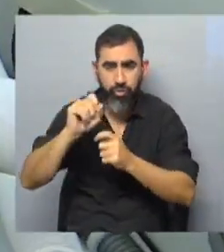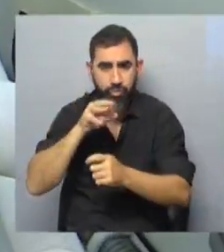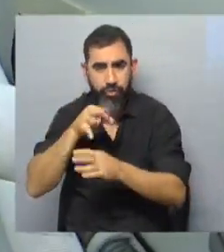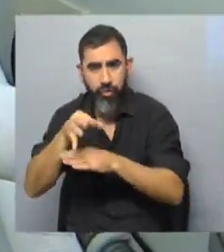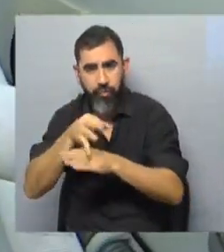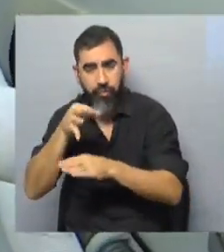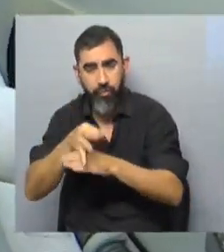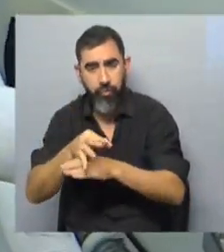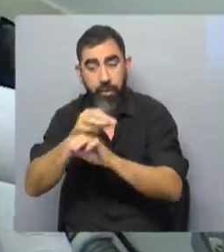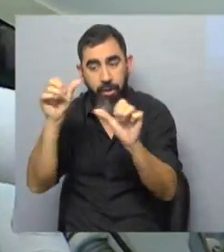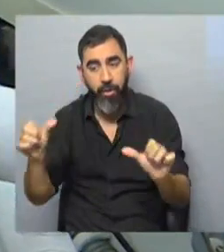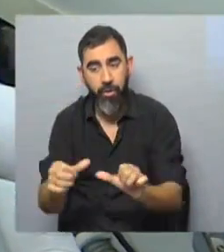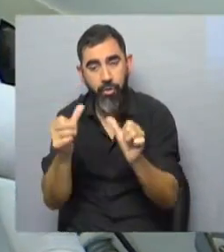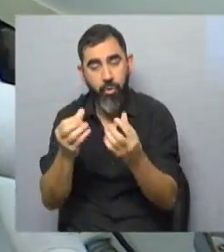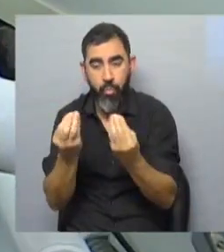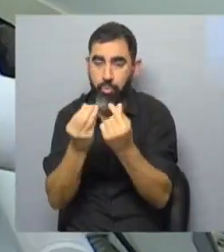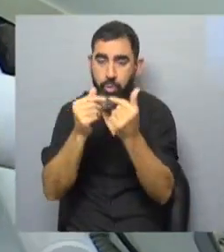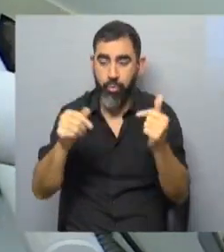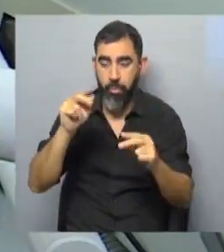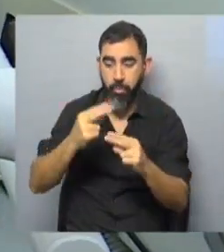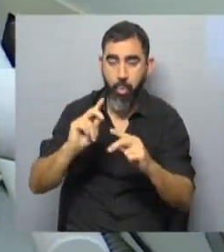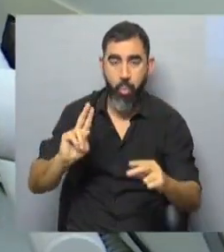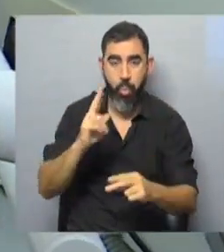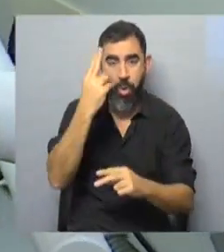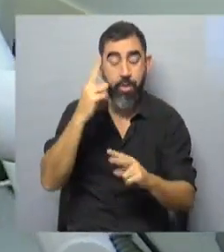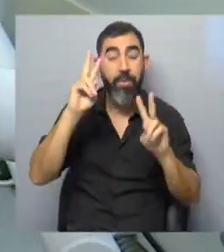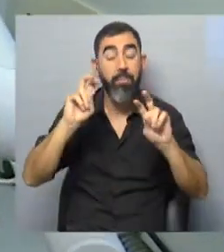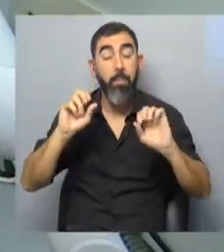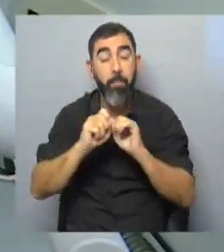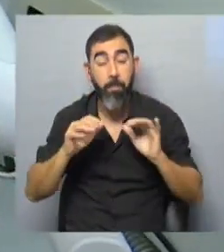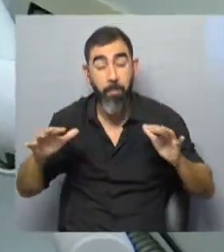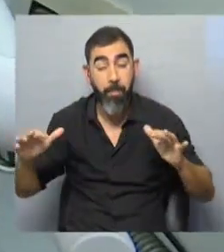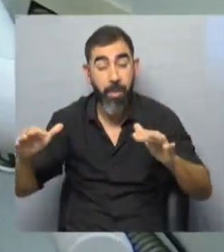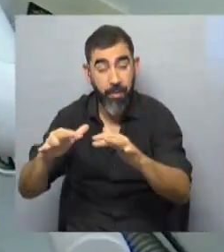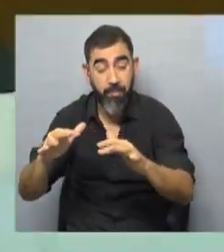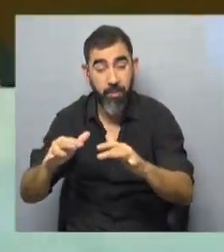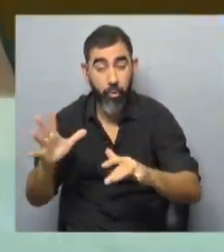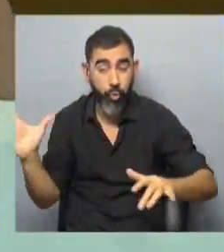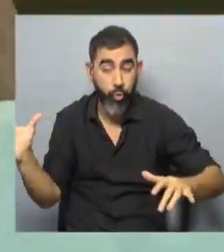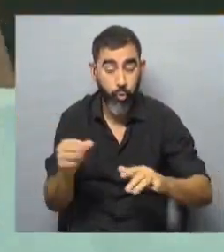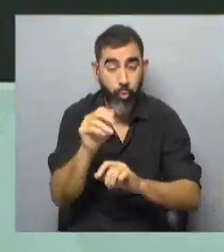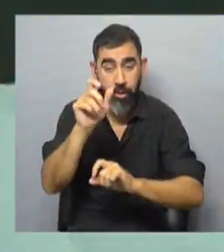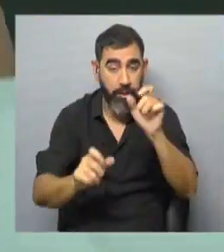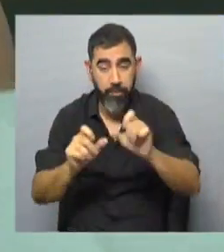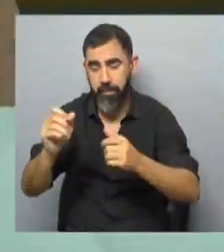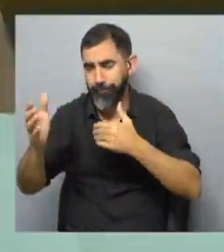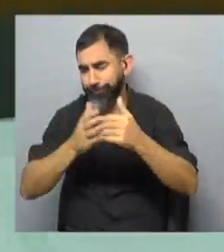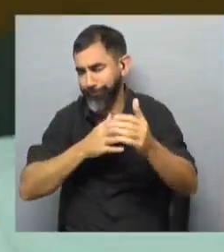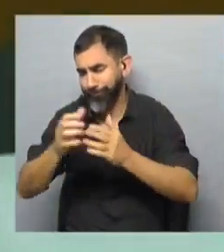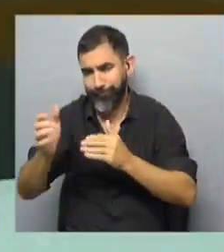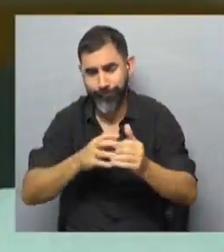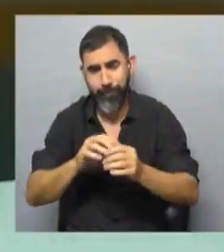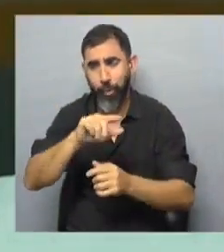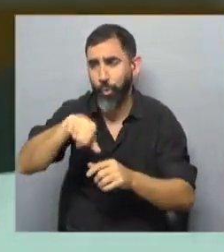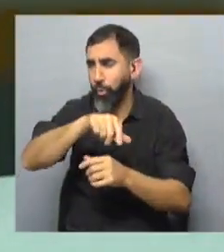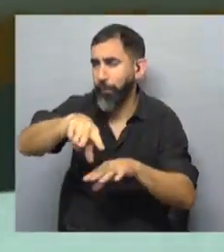tanto han hecho por nuestro país. Cuando la pandemia, yo creo que ahí todos los uruguayos, no importa la condición, no importa